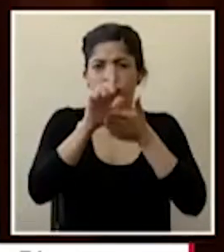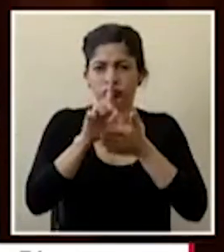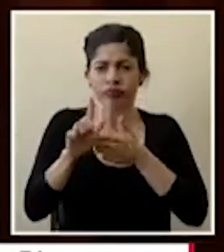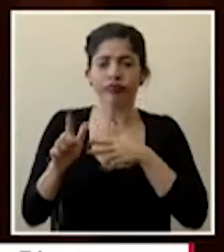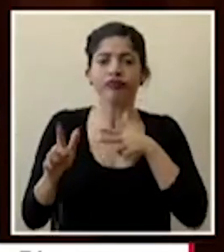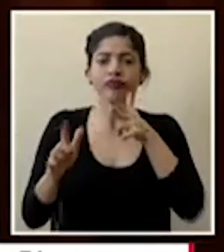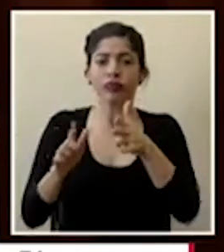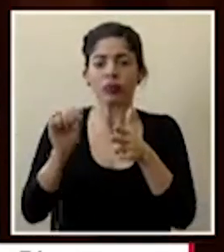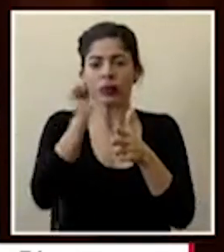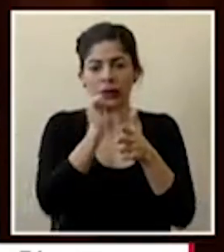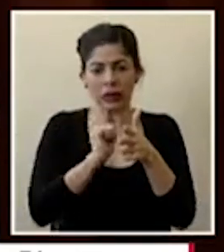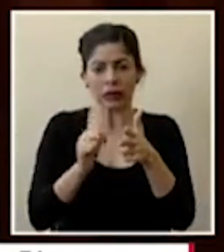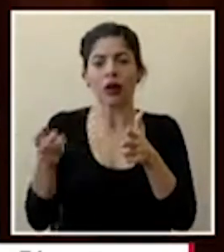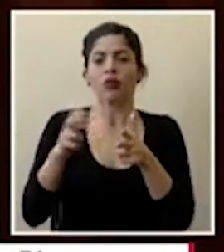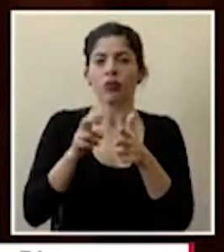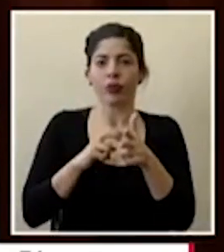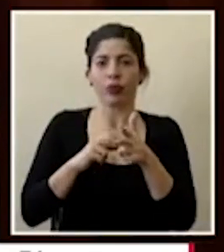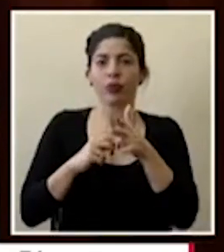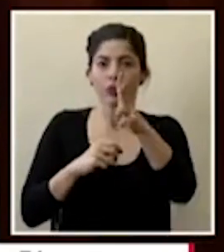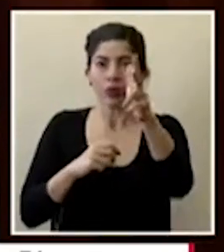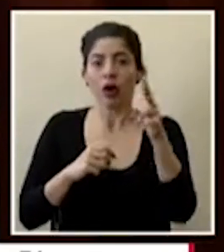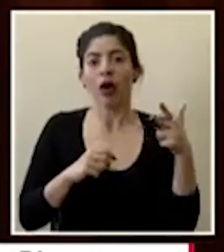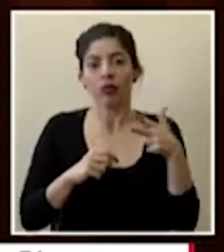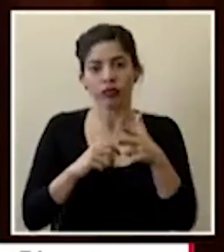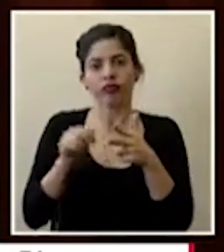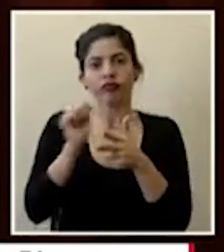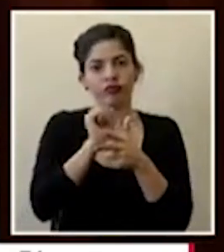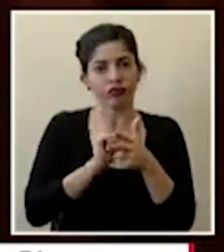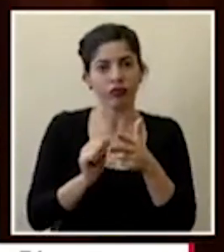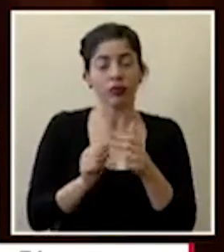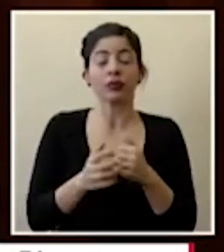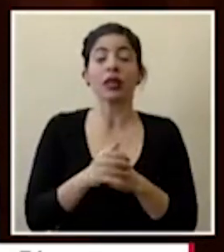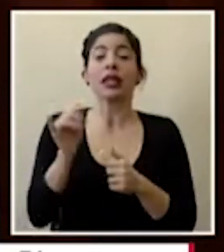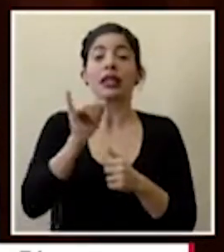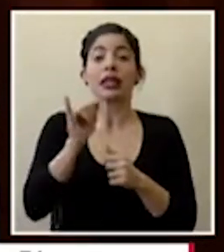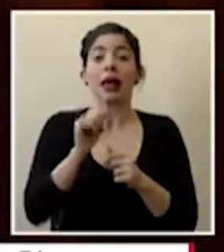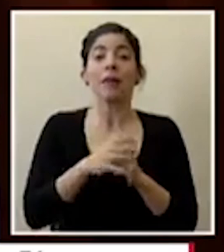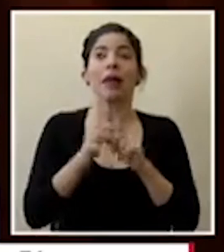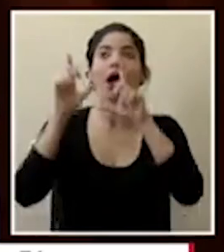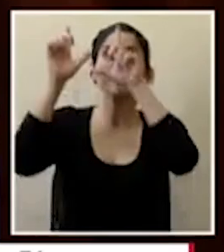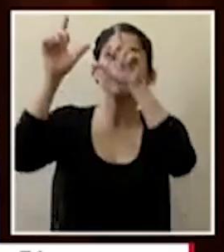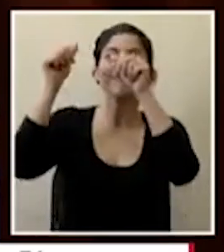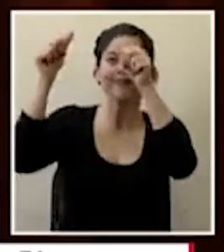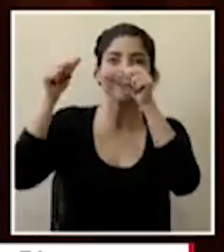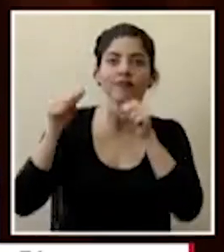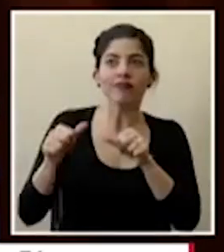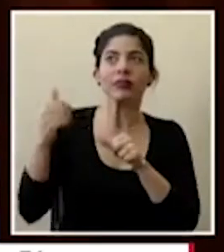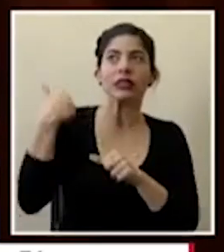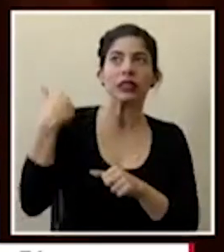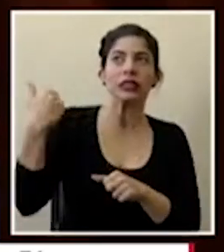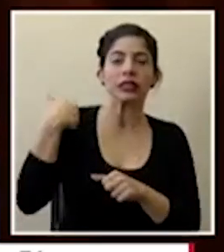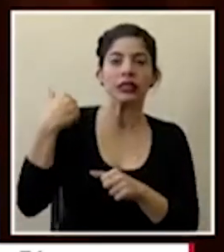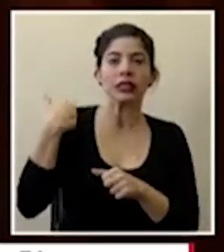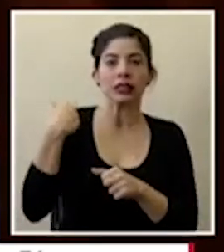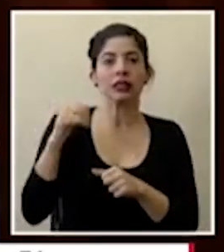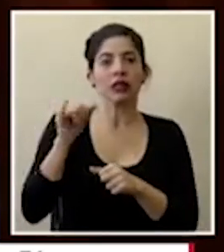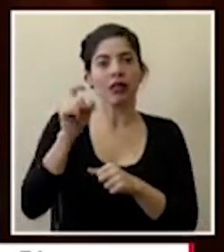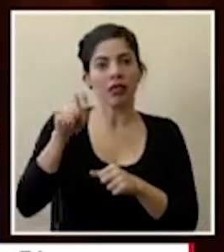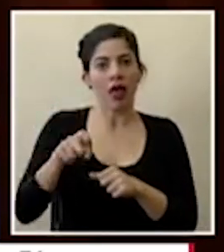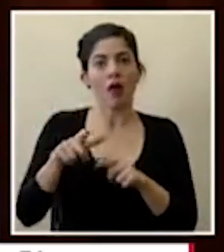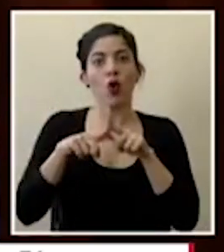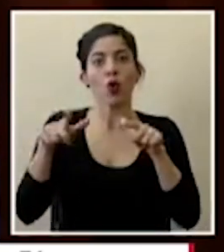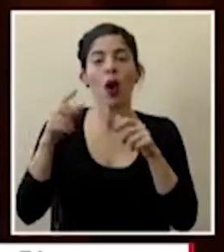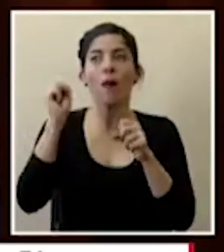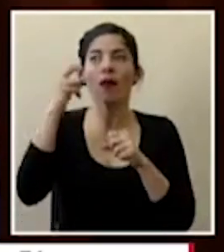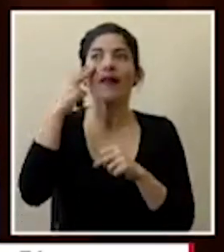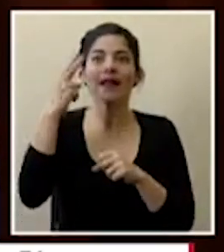viajes todo lo que es también las señalizaciones sobre las medidas sanitarias que tienen que aplicarse están también colocadas en los lugares